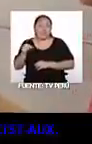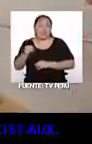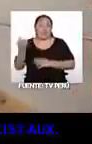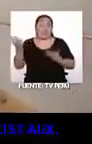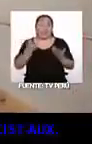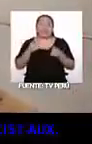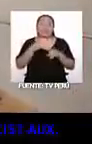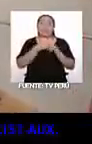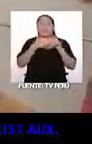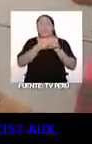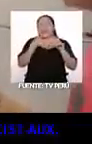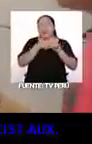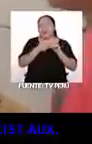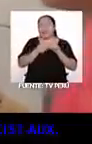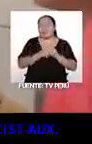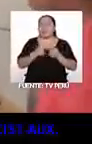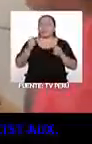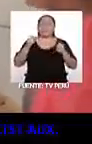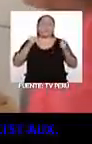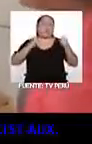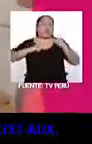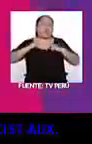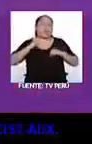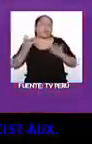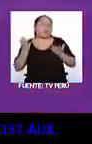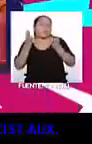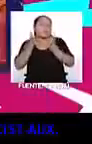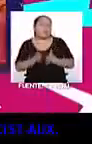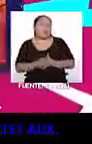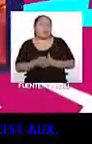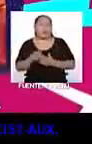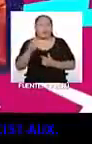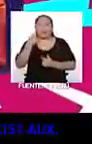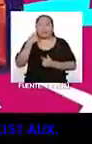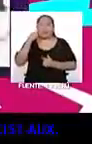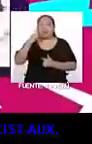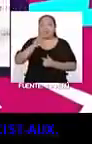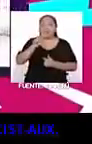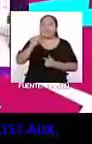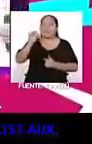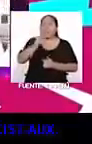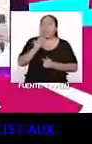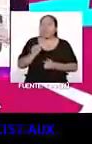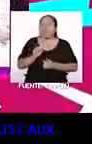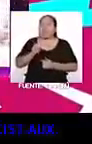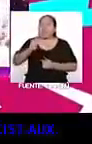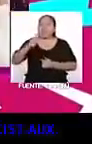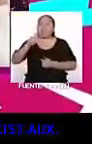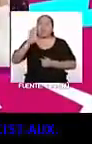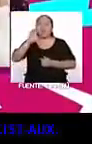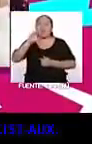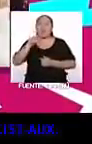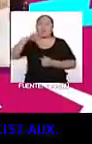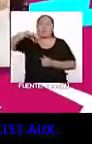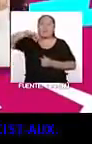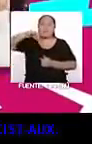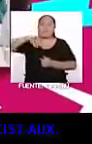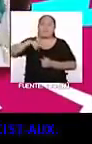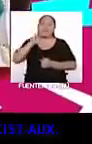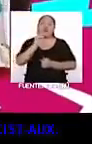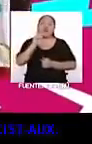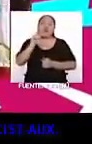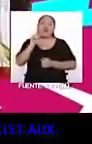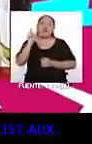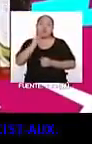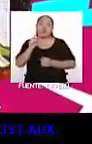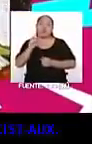artistas muy populares, como por ejemplo, actualmente se conoce a BTS, a BLACKPINK, a GOT7,